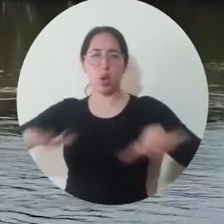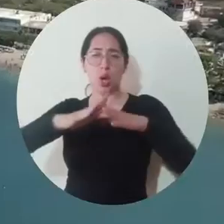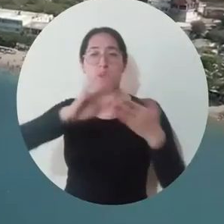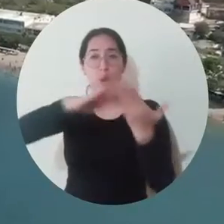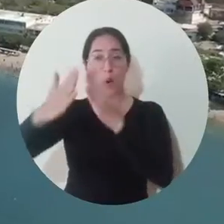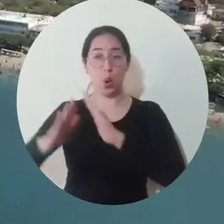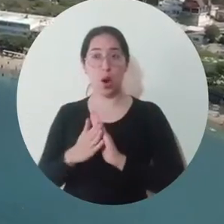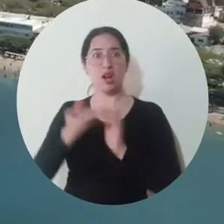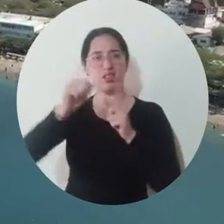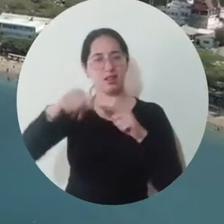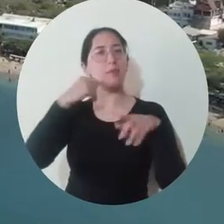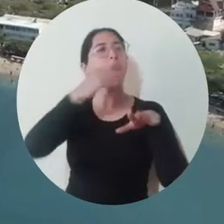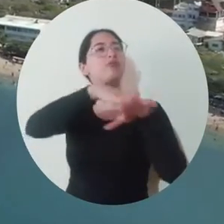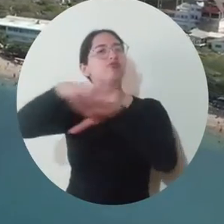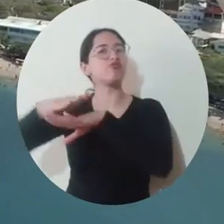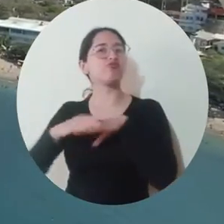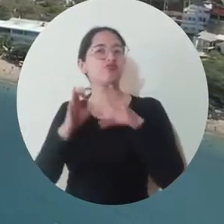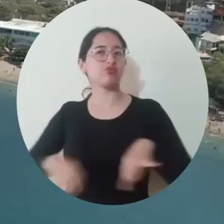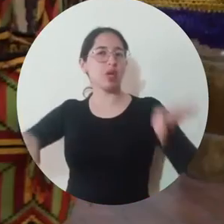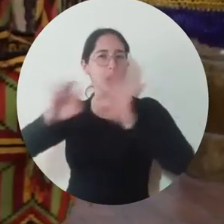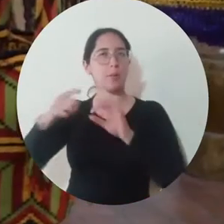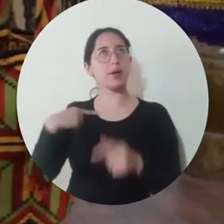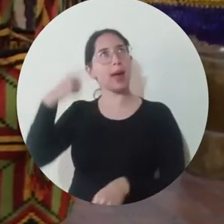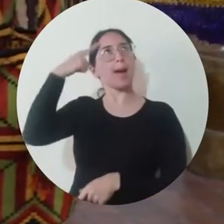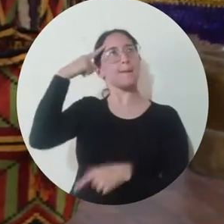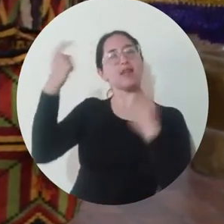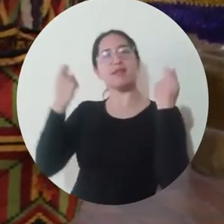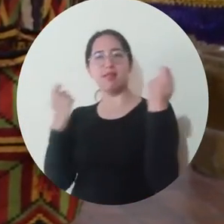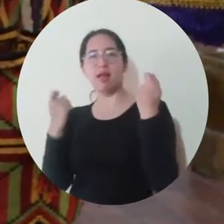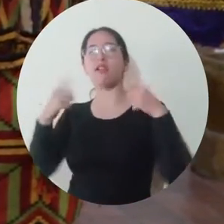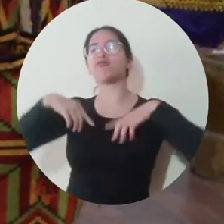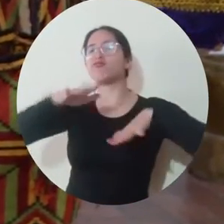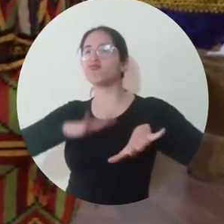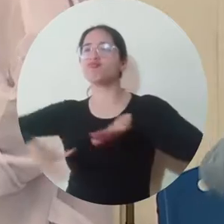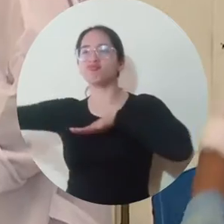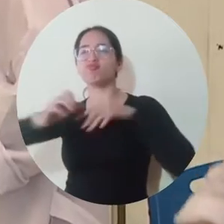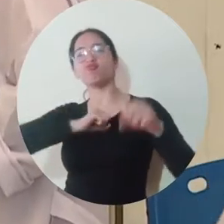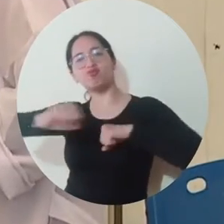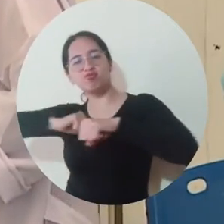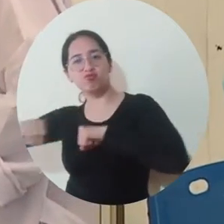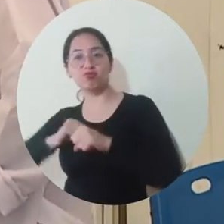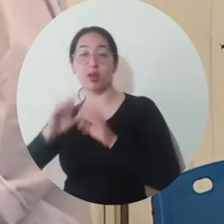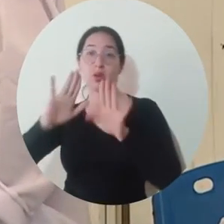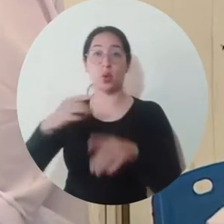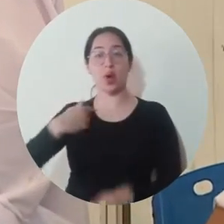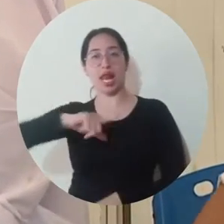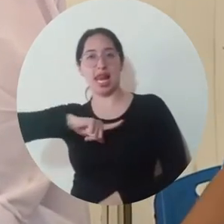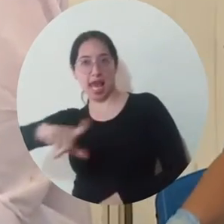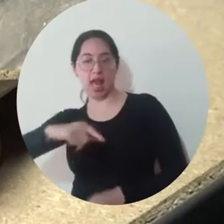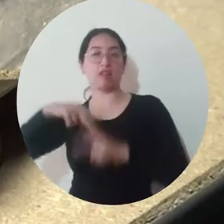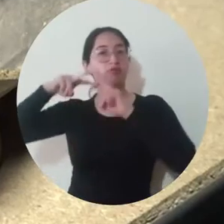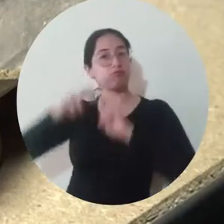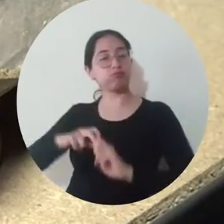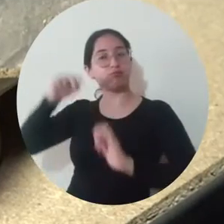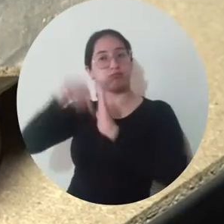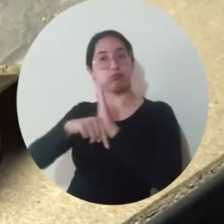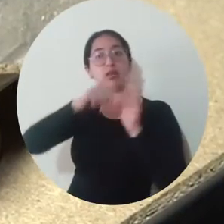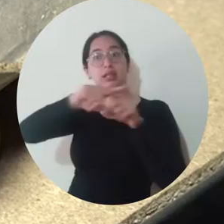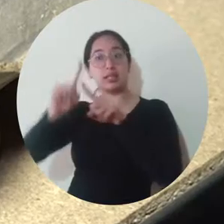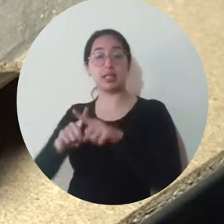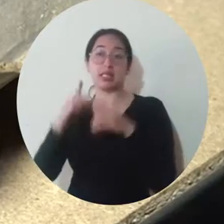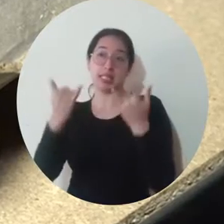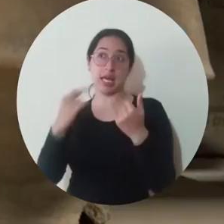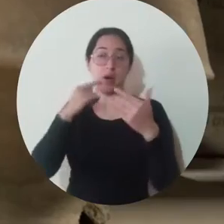posibilitan el desarrollo de iniciativas de los líderes, de los gestores, de investigadores y obviamente que